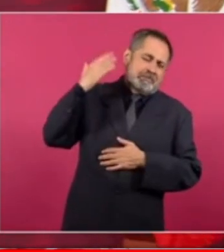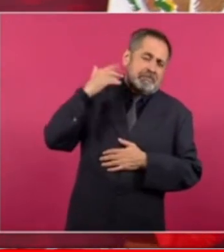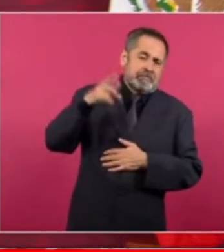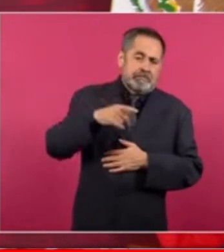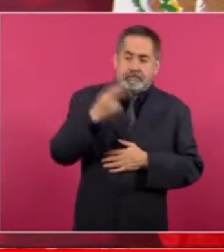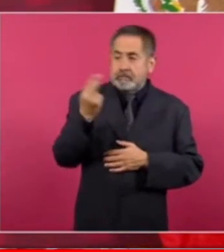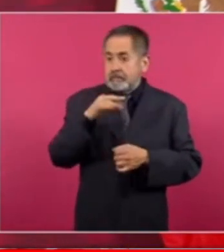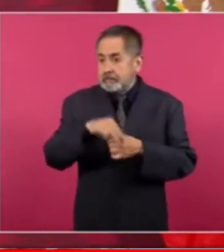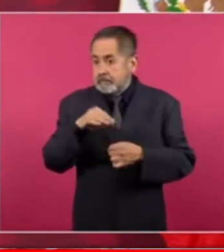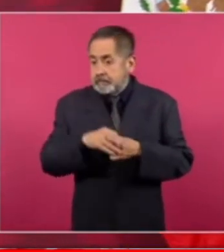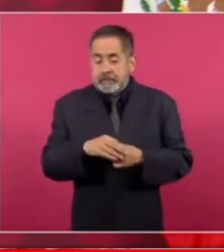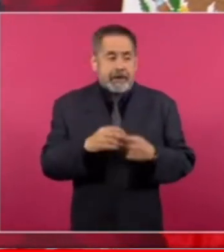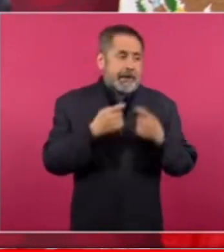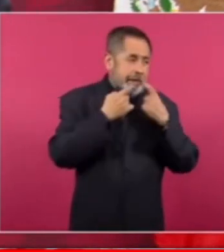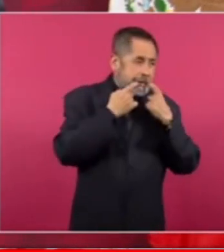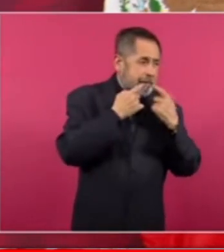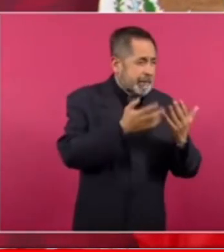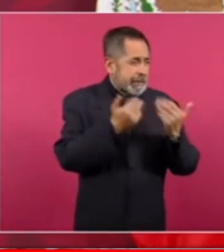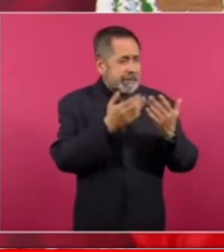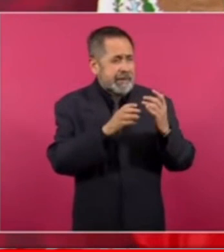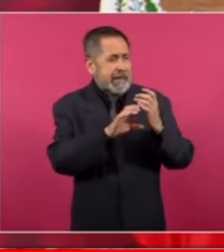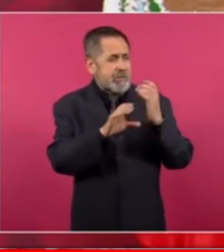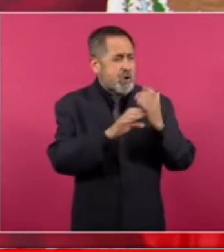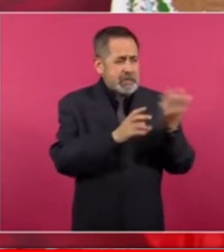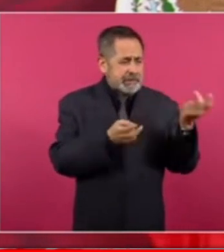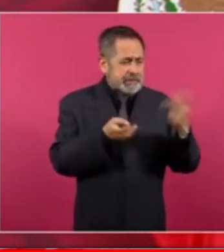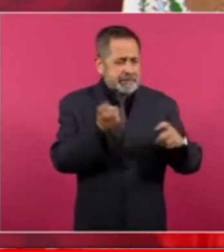muchos camiones sí pero los camiones no botan